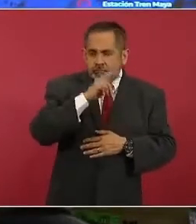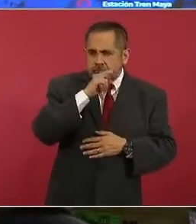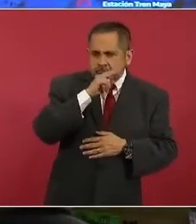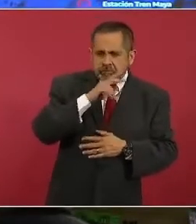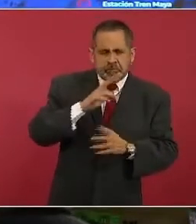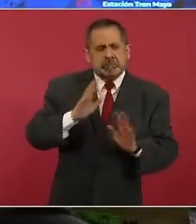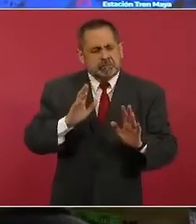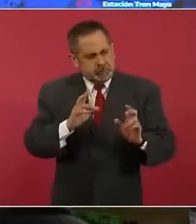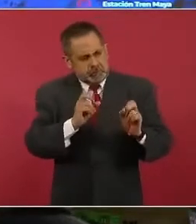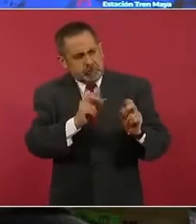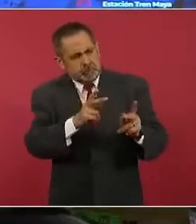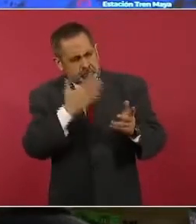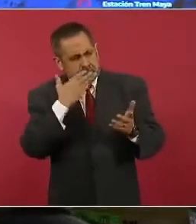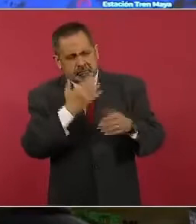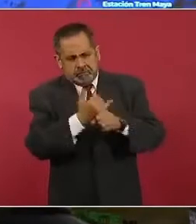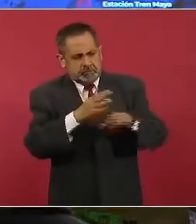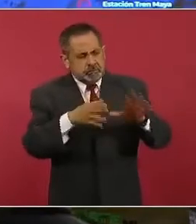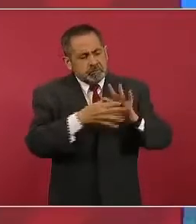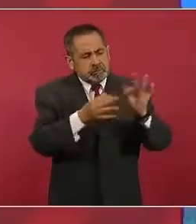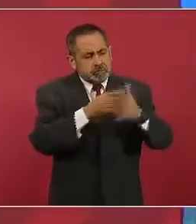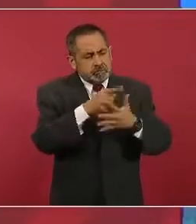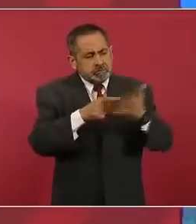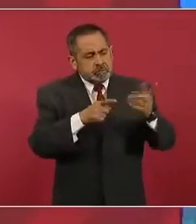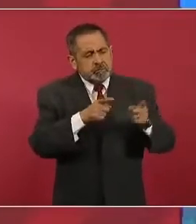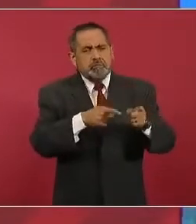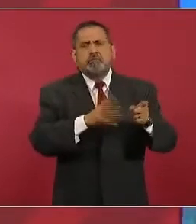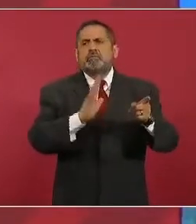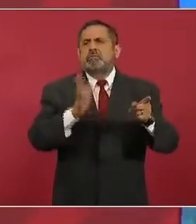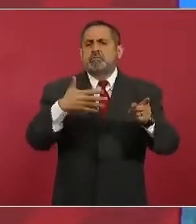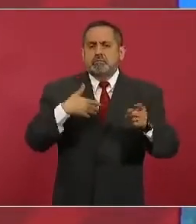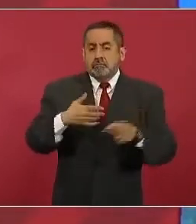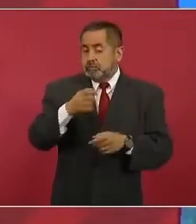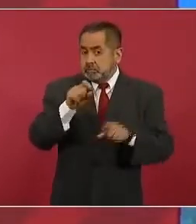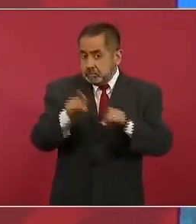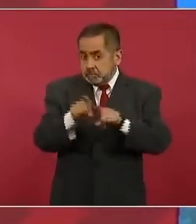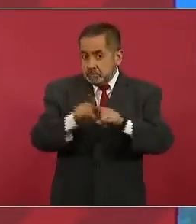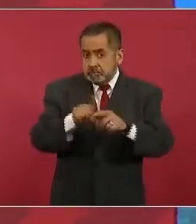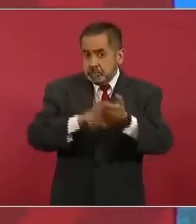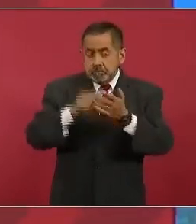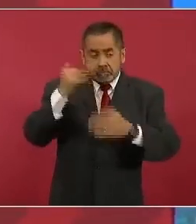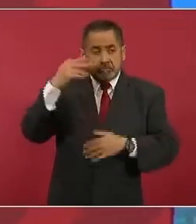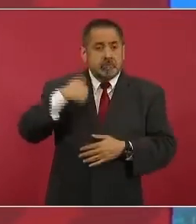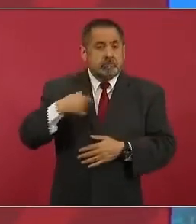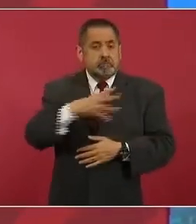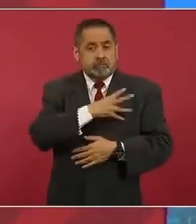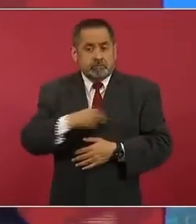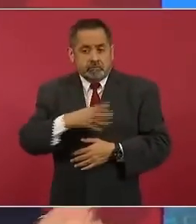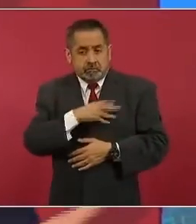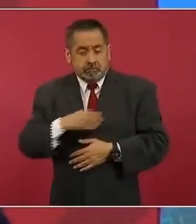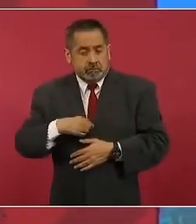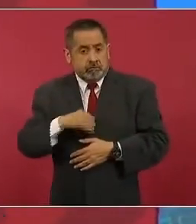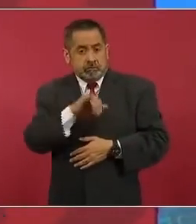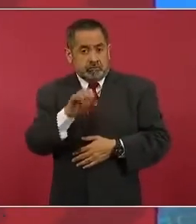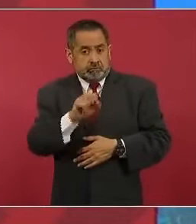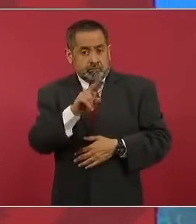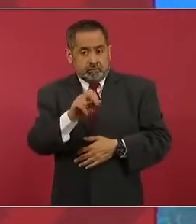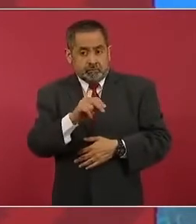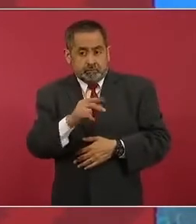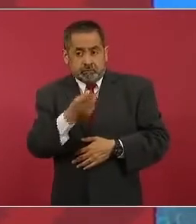yo les comentaba que en una ocasión que hasta mi hijo Jesús les dijo papá y el tren mayo